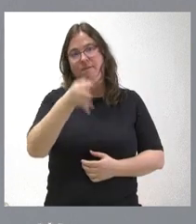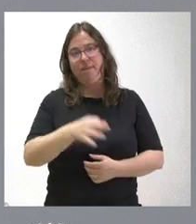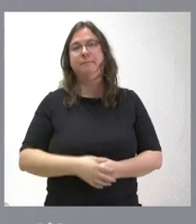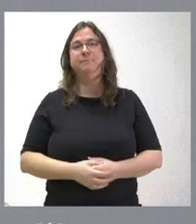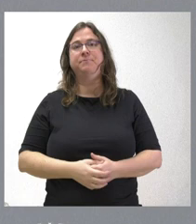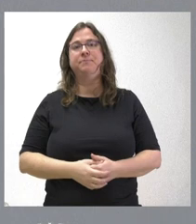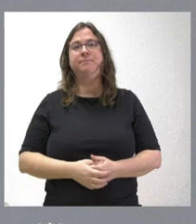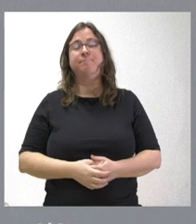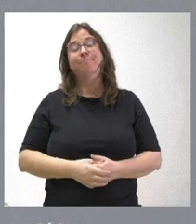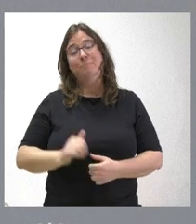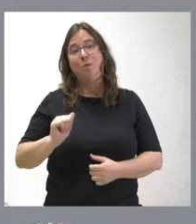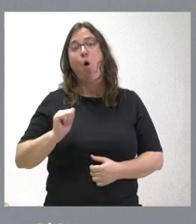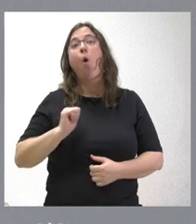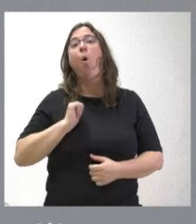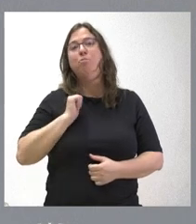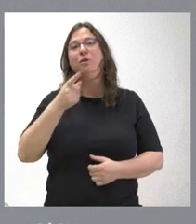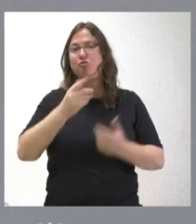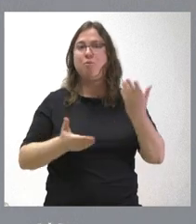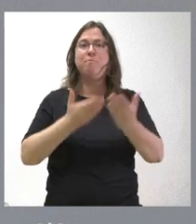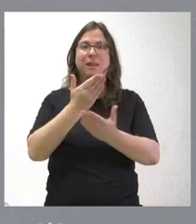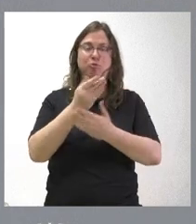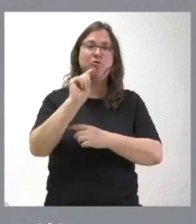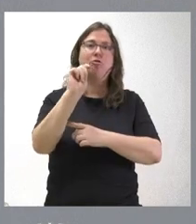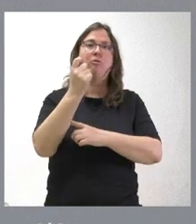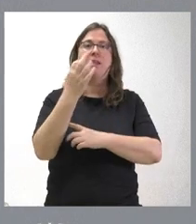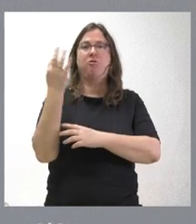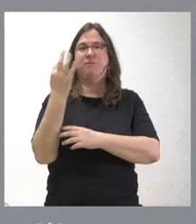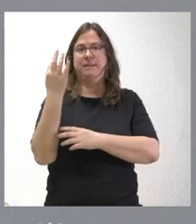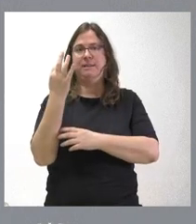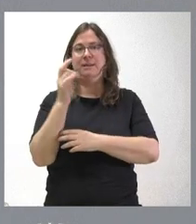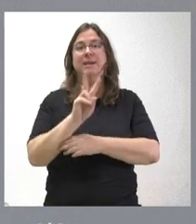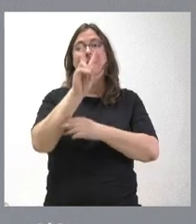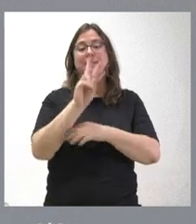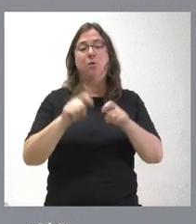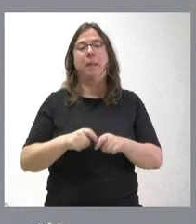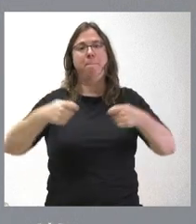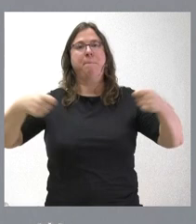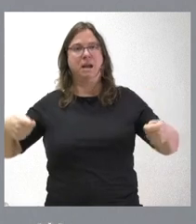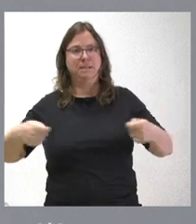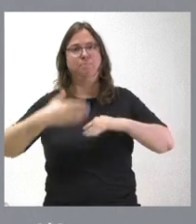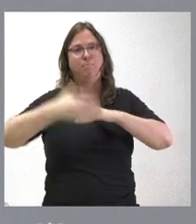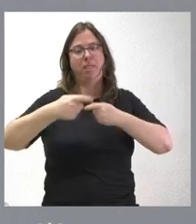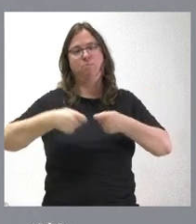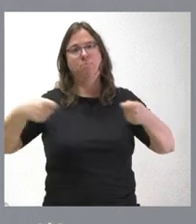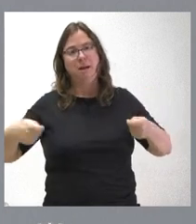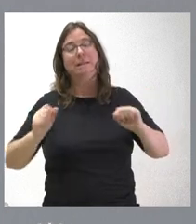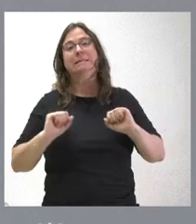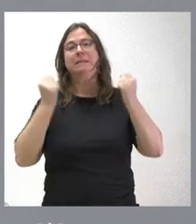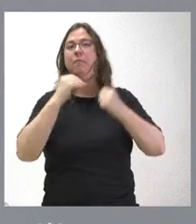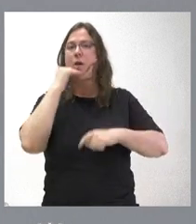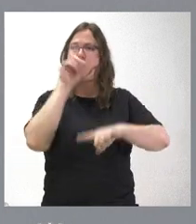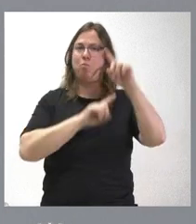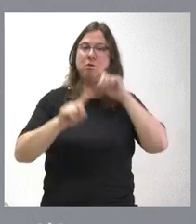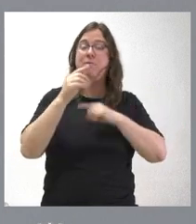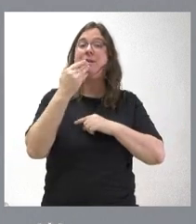una oportunidad, nosotros lo pedimos y se ha conseguido, esta segunda ampliación del plazo, que ha resuelto una parte del problema. Si